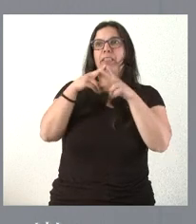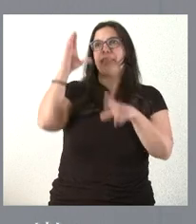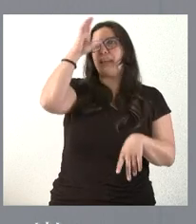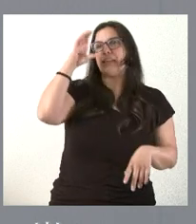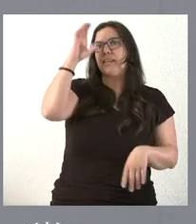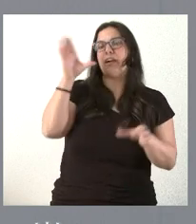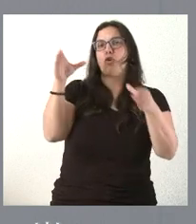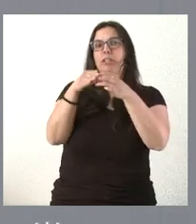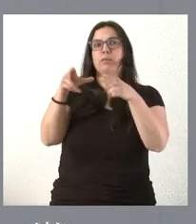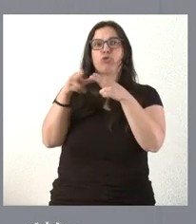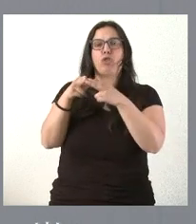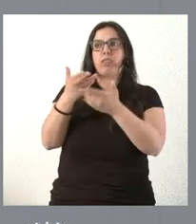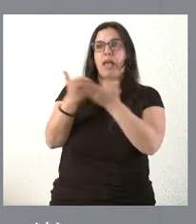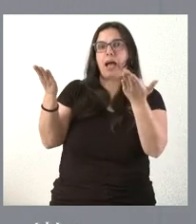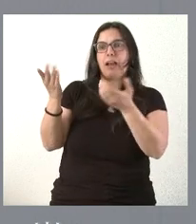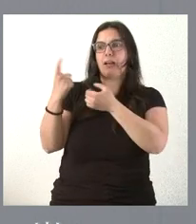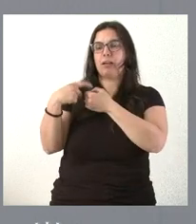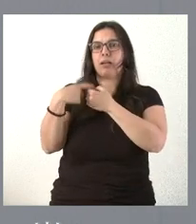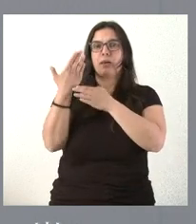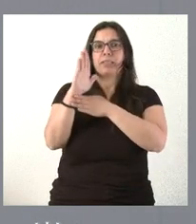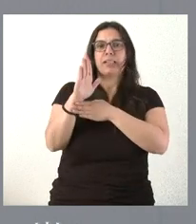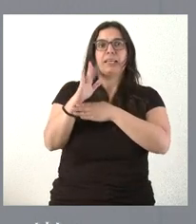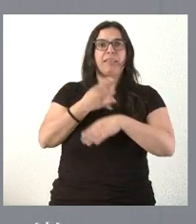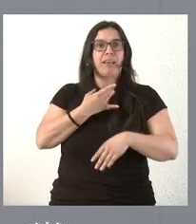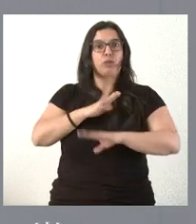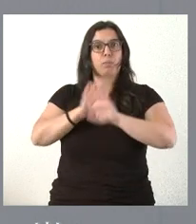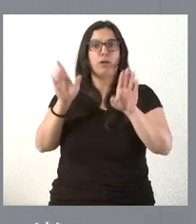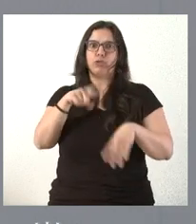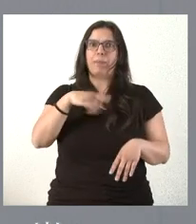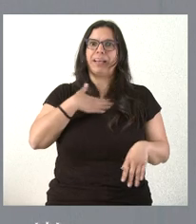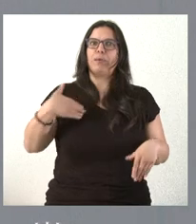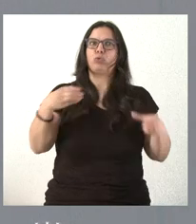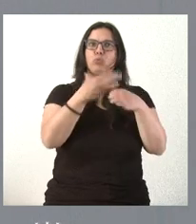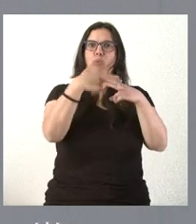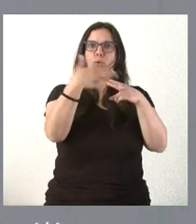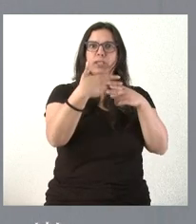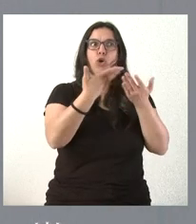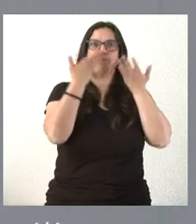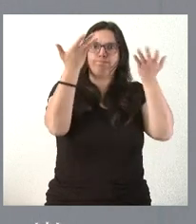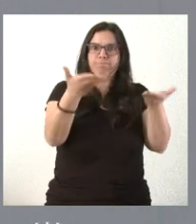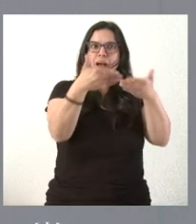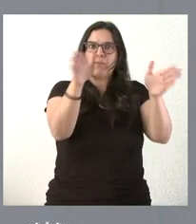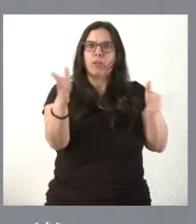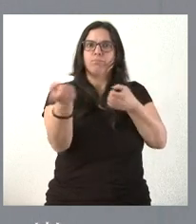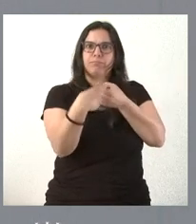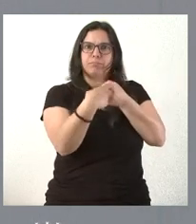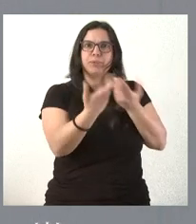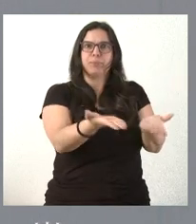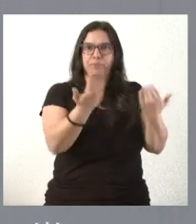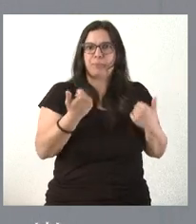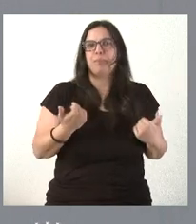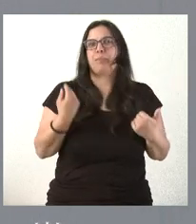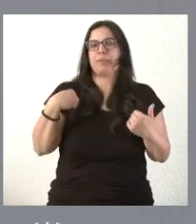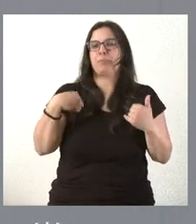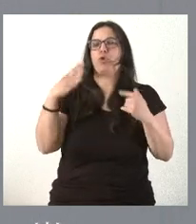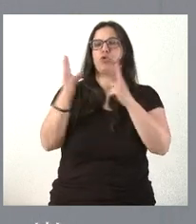colectivos sociales, a representantes trabajadores, sino también a grupos políticos. Por tanto, desde aquí seguimos con la mano tendida para ese pacto en